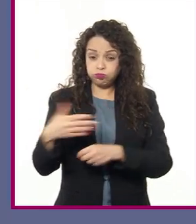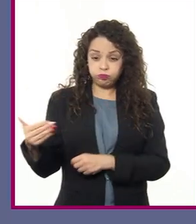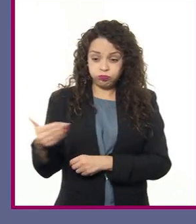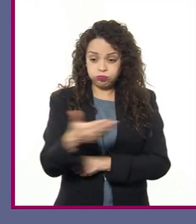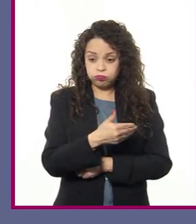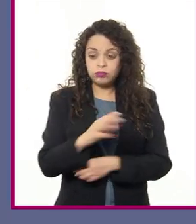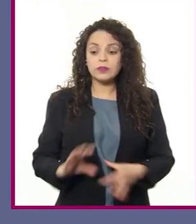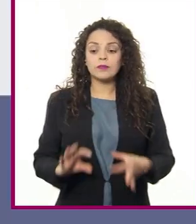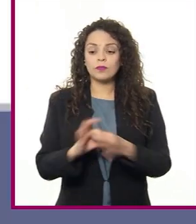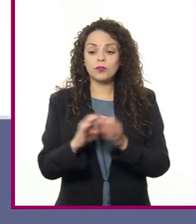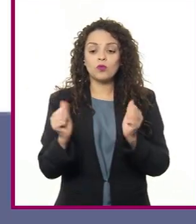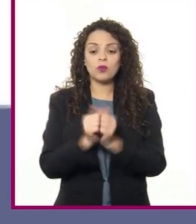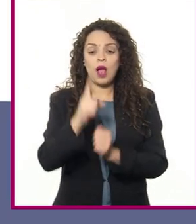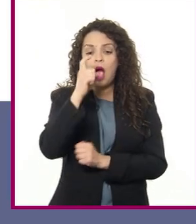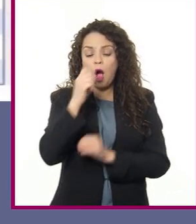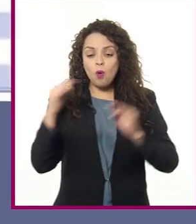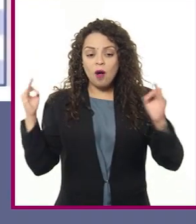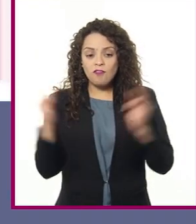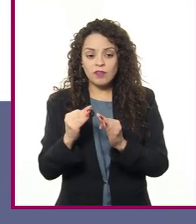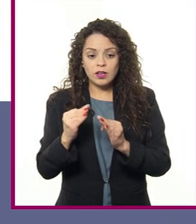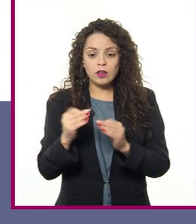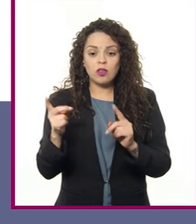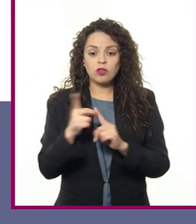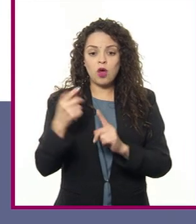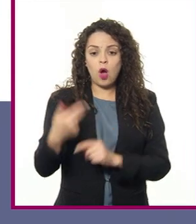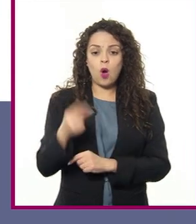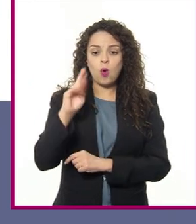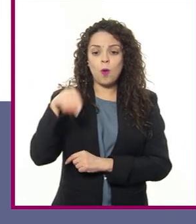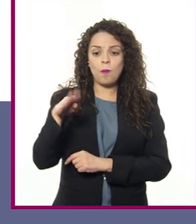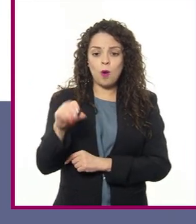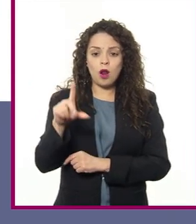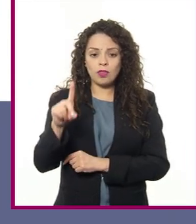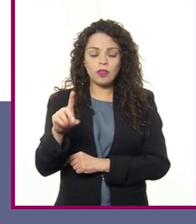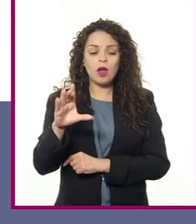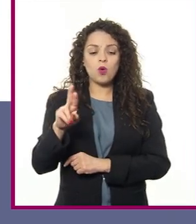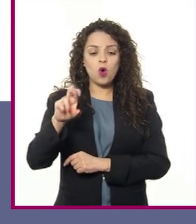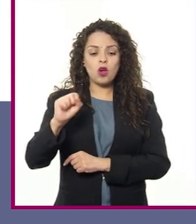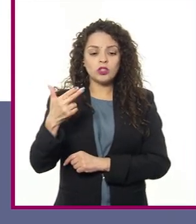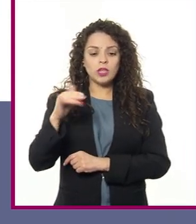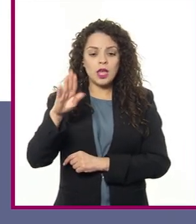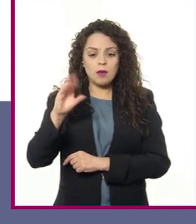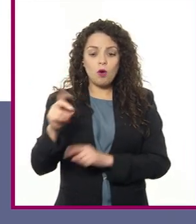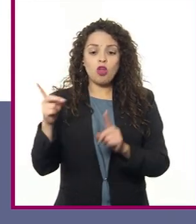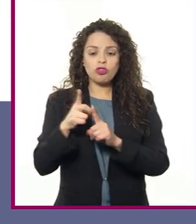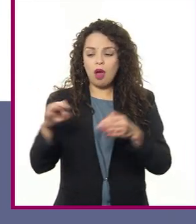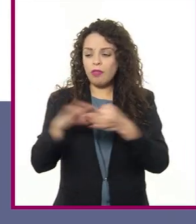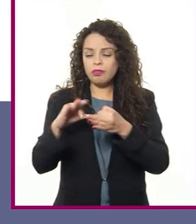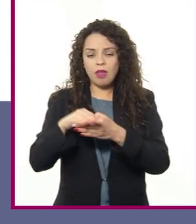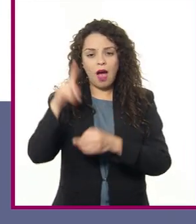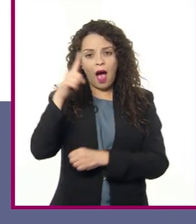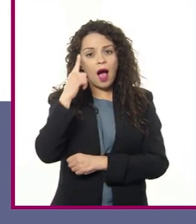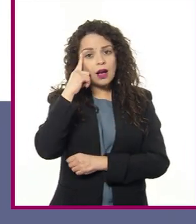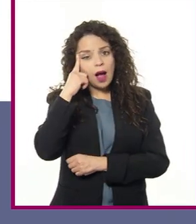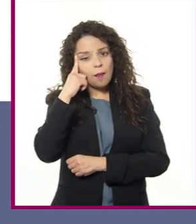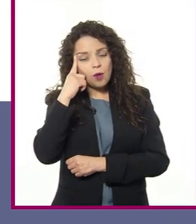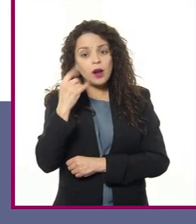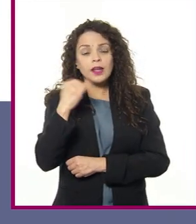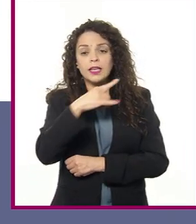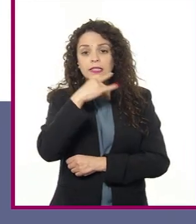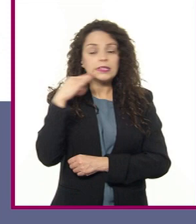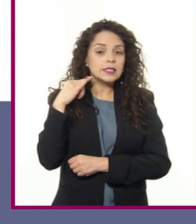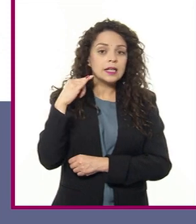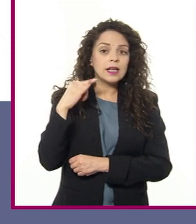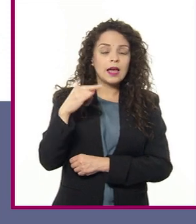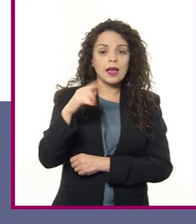corrientes frías de Kuroshibo y de Humboldt, frente a las costas orientales de Japón y las costas de Chile y